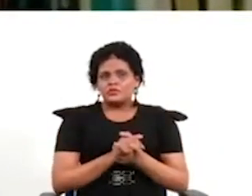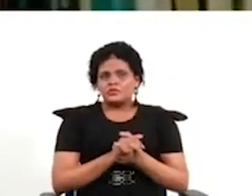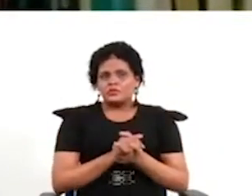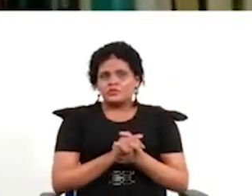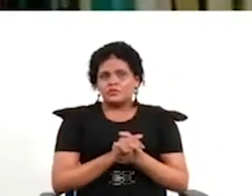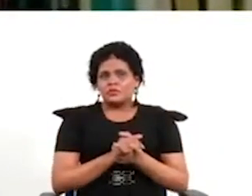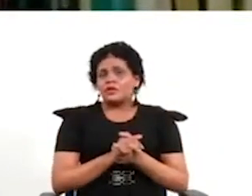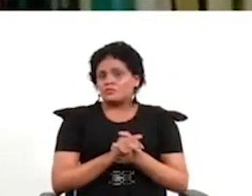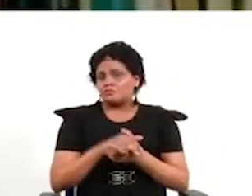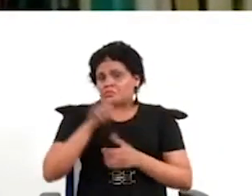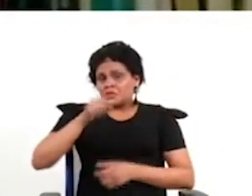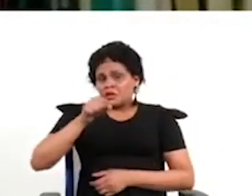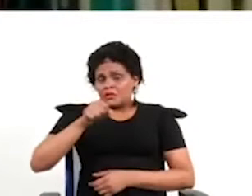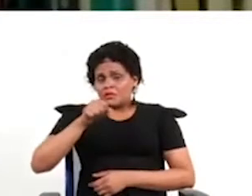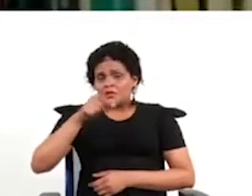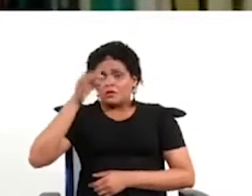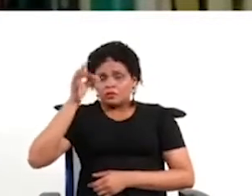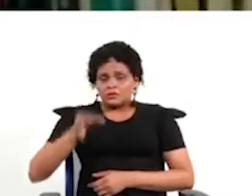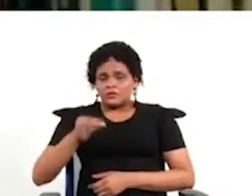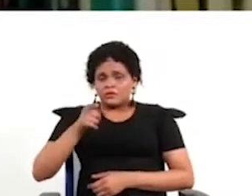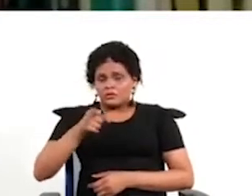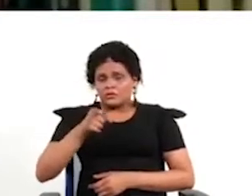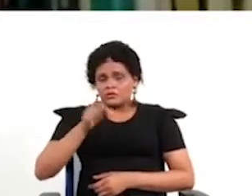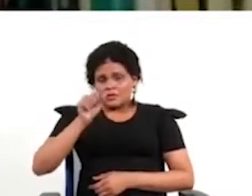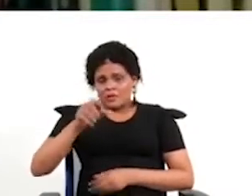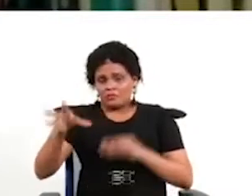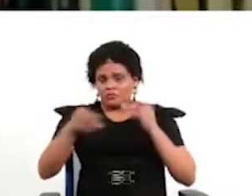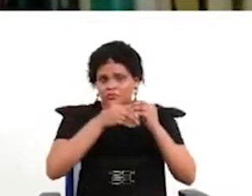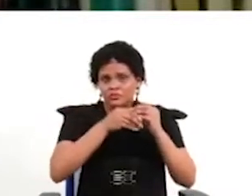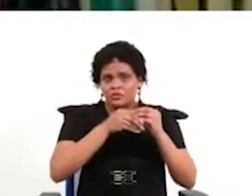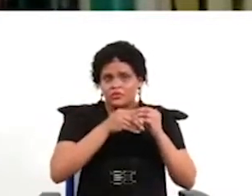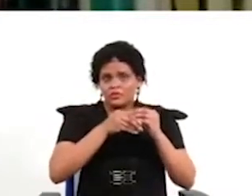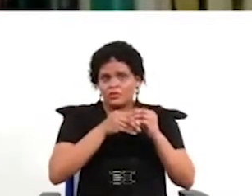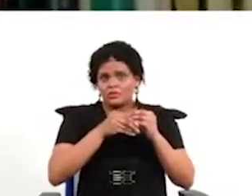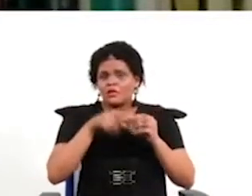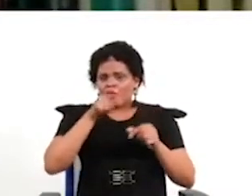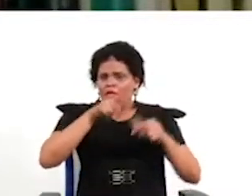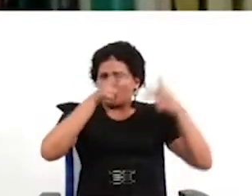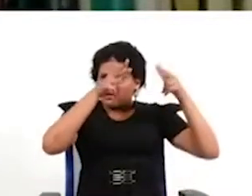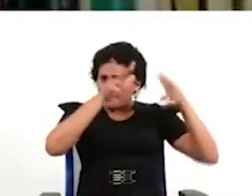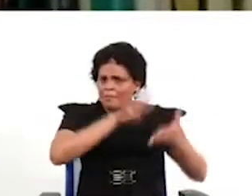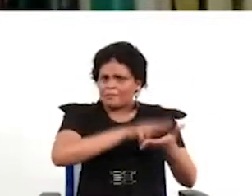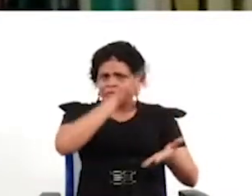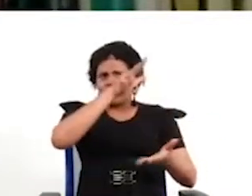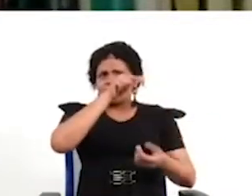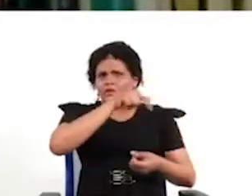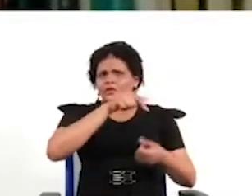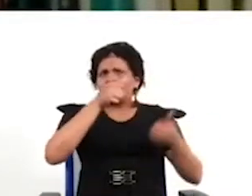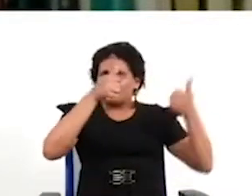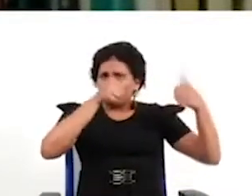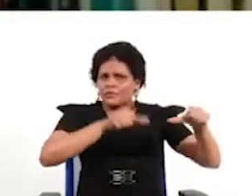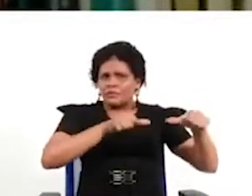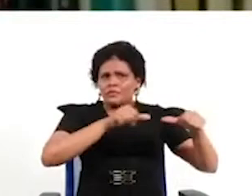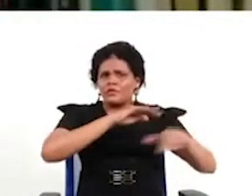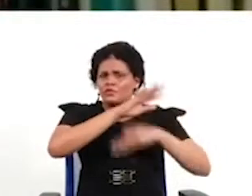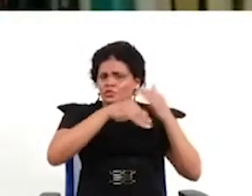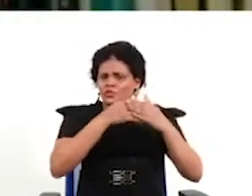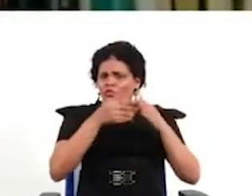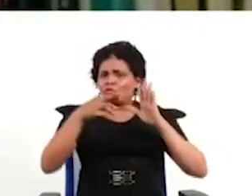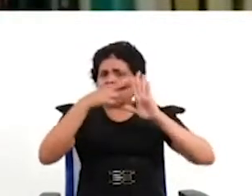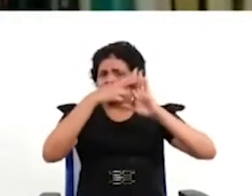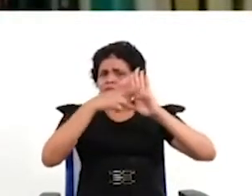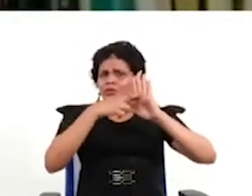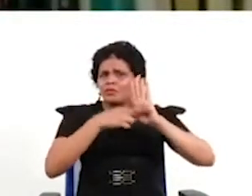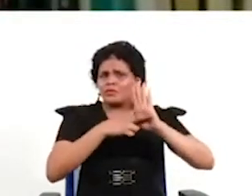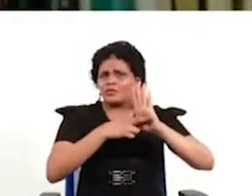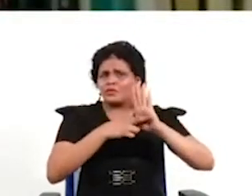debería hacerlo ¿no? por lo menos debería hacerlo no digo yo que se apruebe pero sí que sea de obligado tratamiento y eventualmente